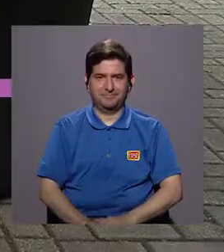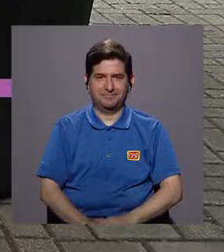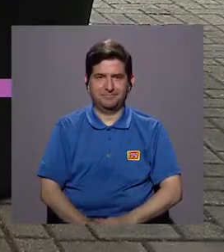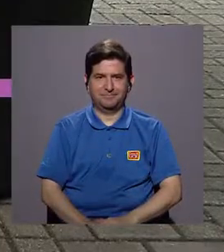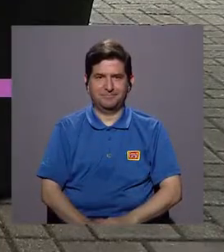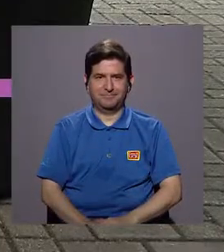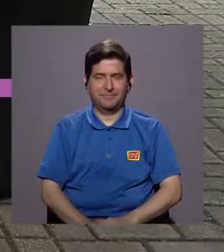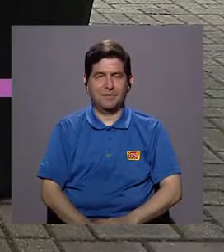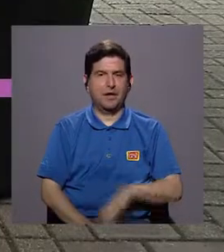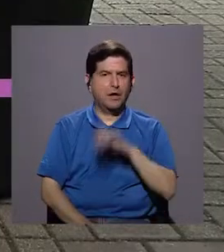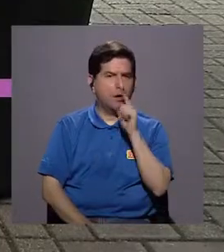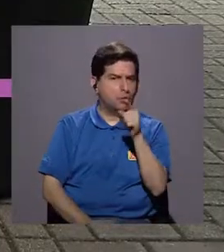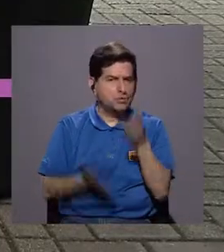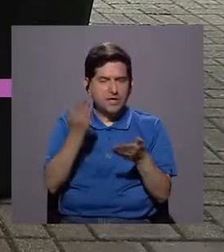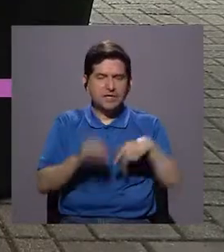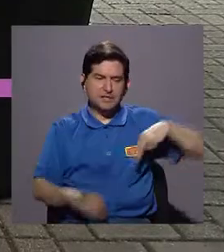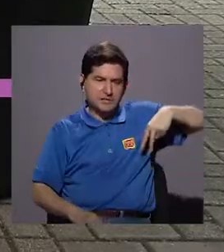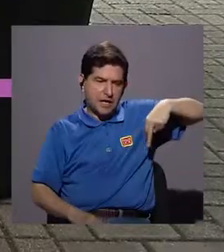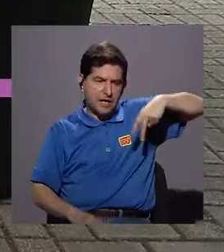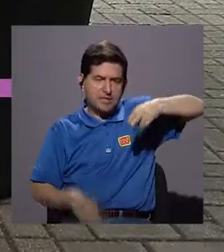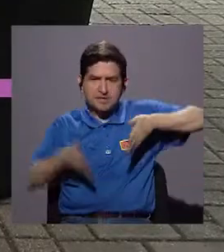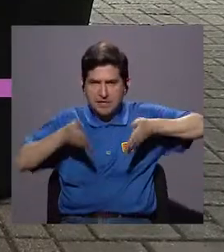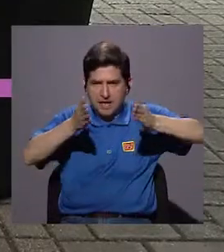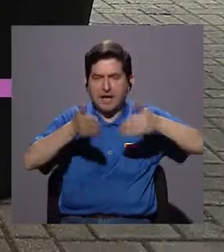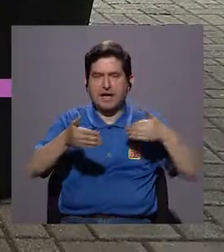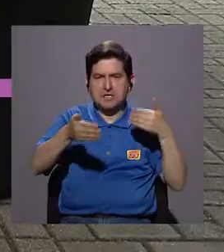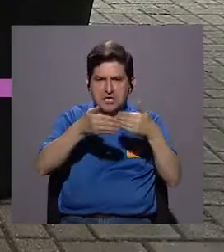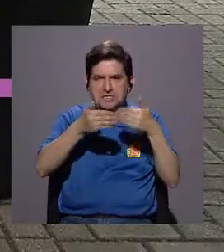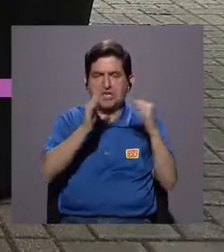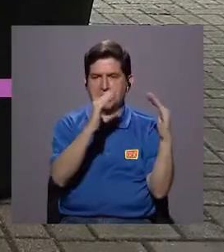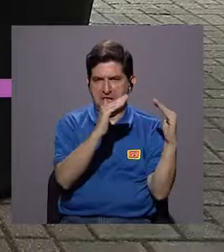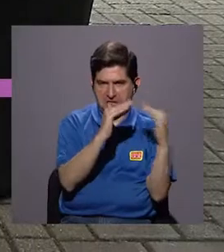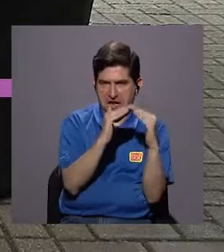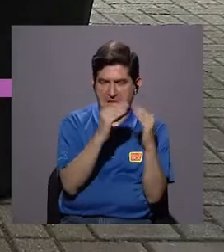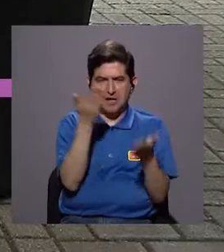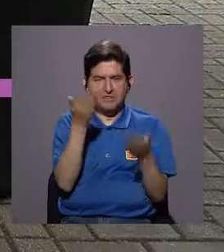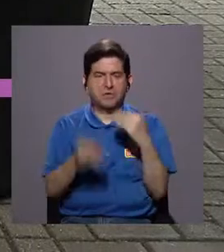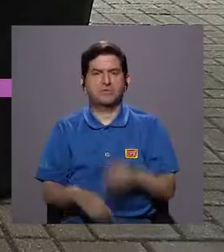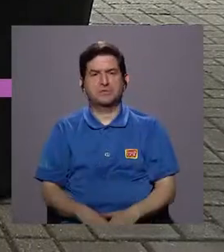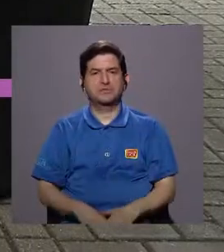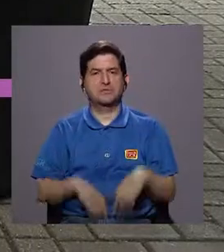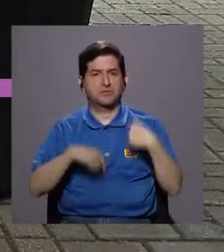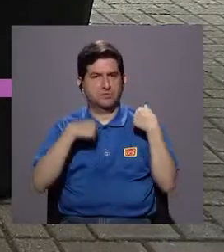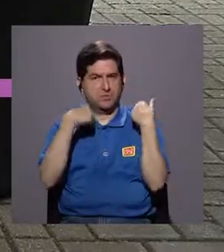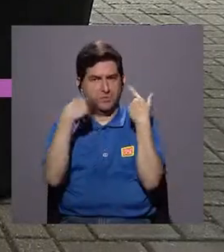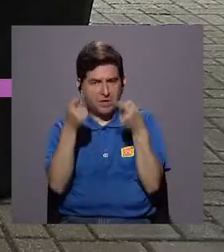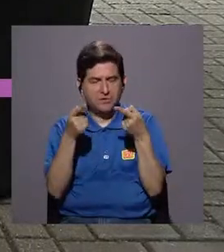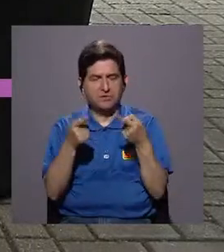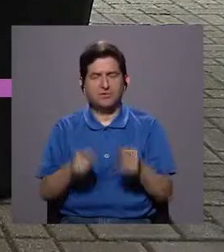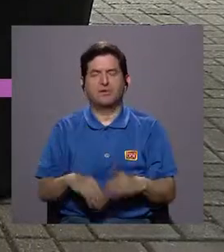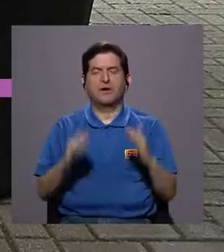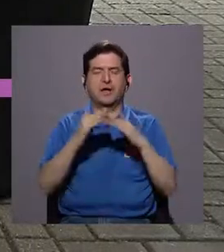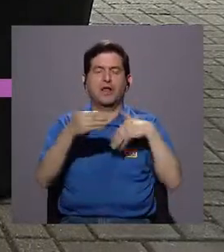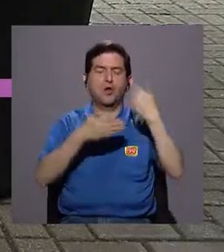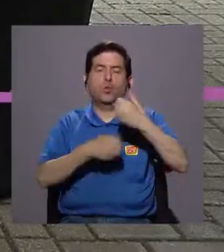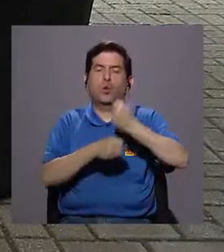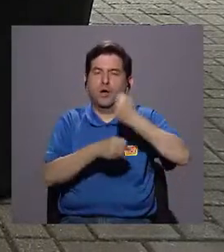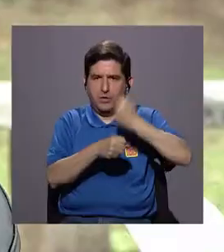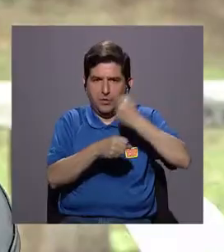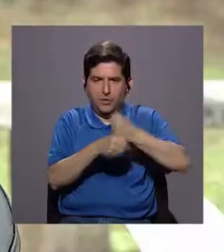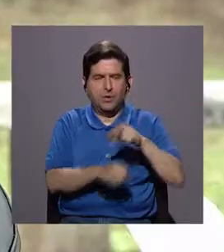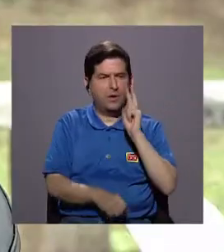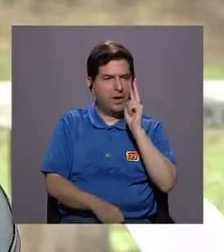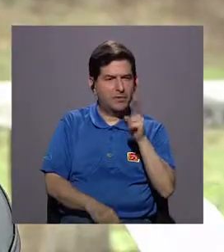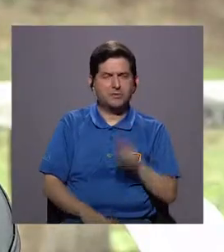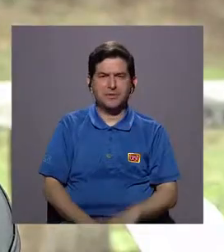no sé si vos, cuando vas caminando por la calle, cerca de tu hogar, pero cuando vas de vuelta para tu casa después del trabajo,